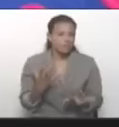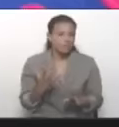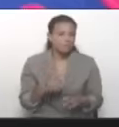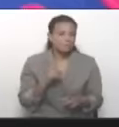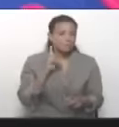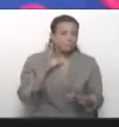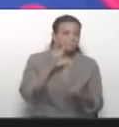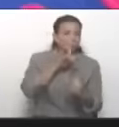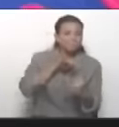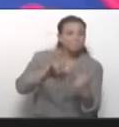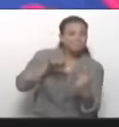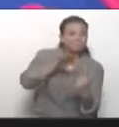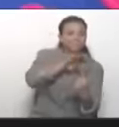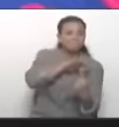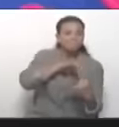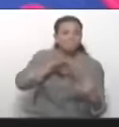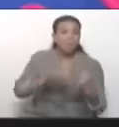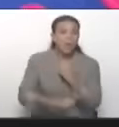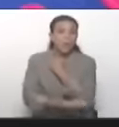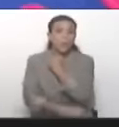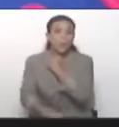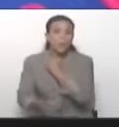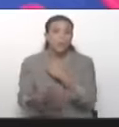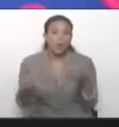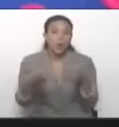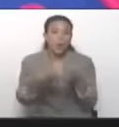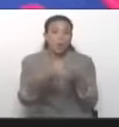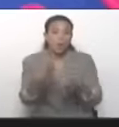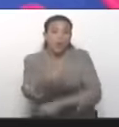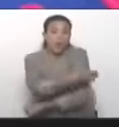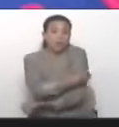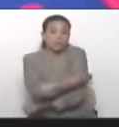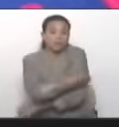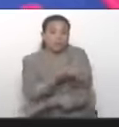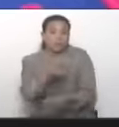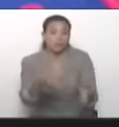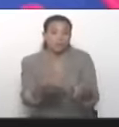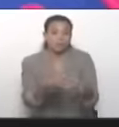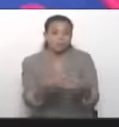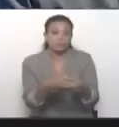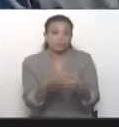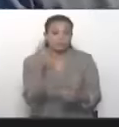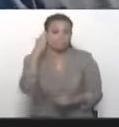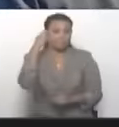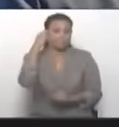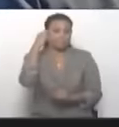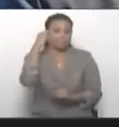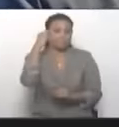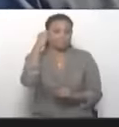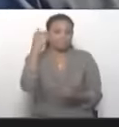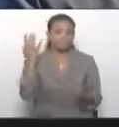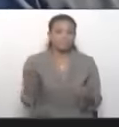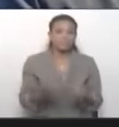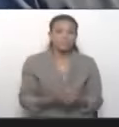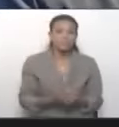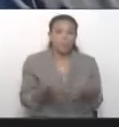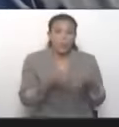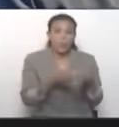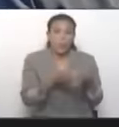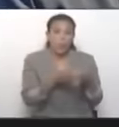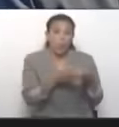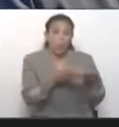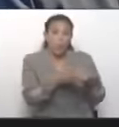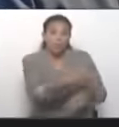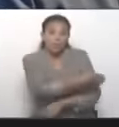mentir, de manipular y de hacer fraude de este sector extremista de la oposición venezolana. Es un sector que